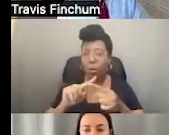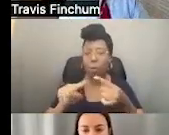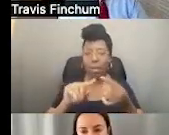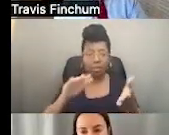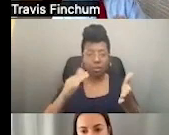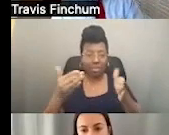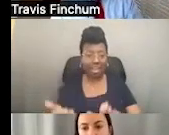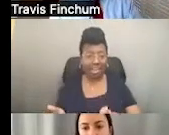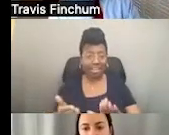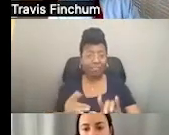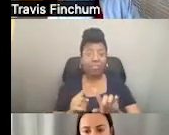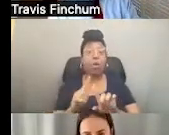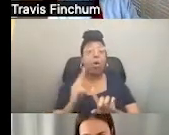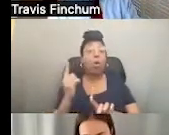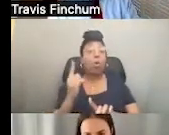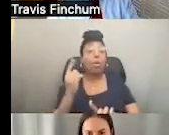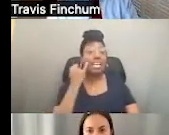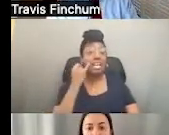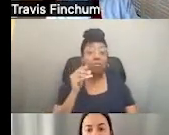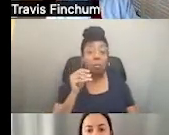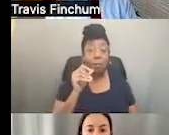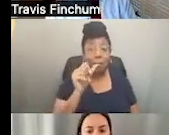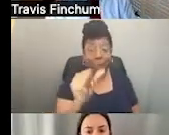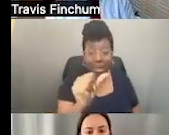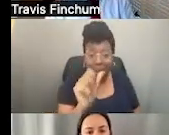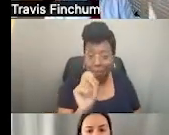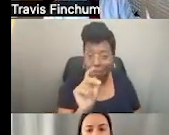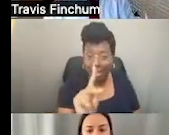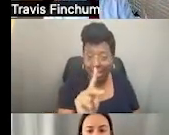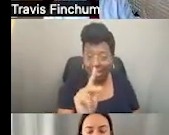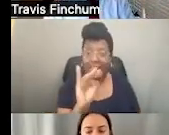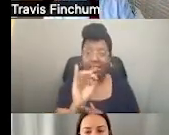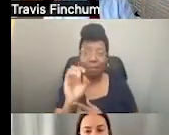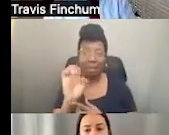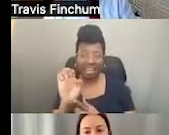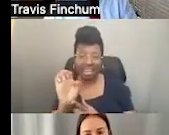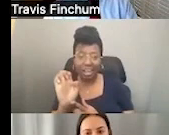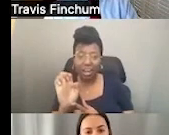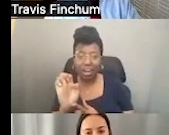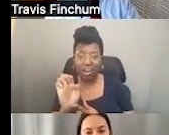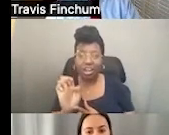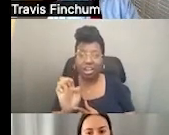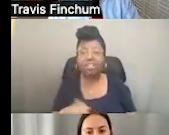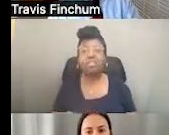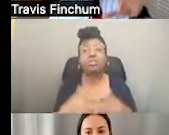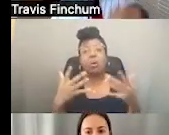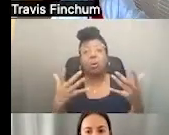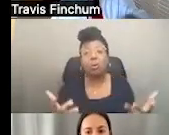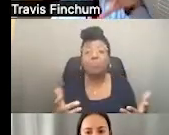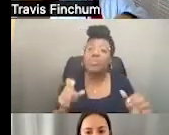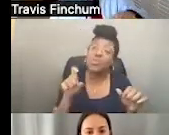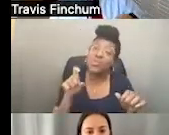puedes donar o dar cuando falleces, a menos que pagues los servicios Medicaid que has recibido.